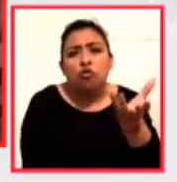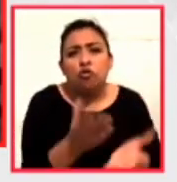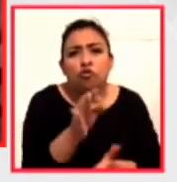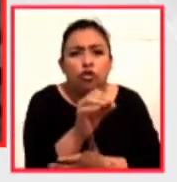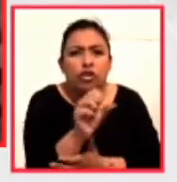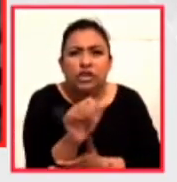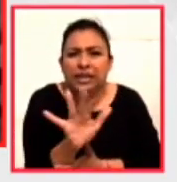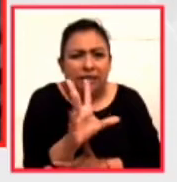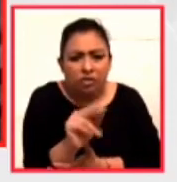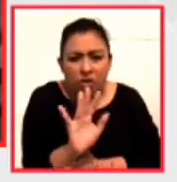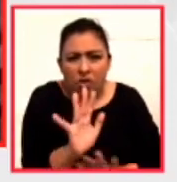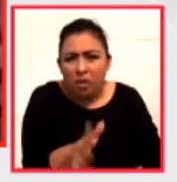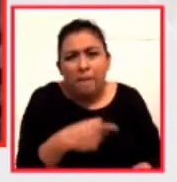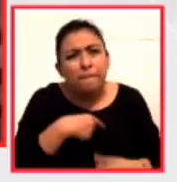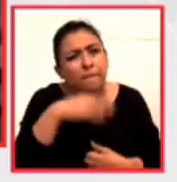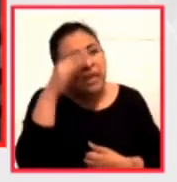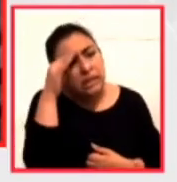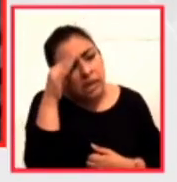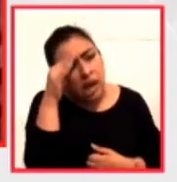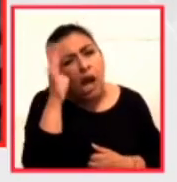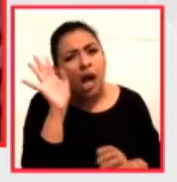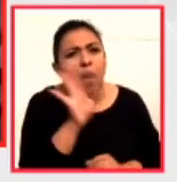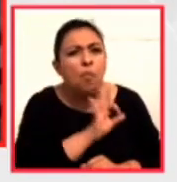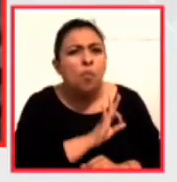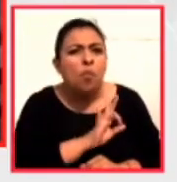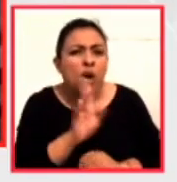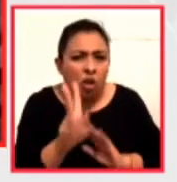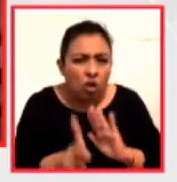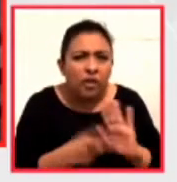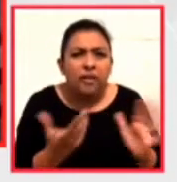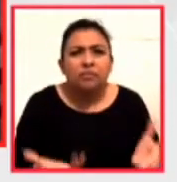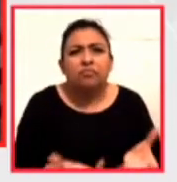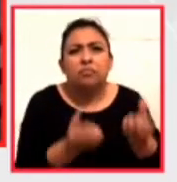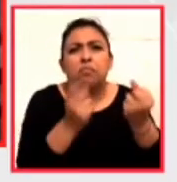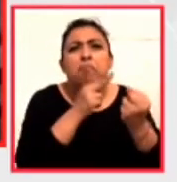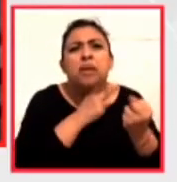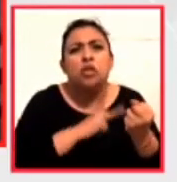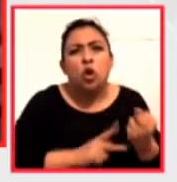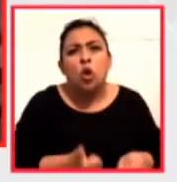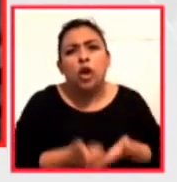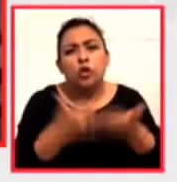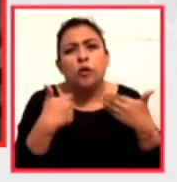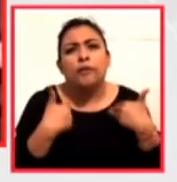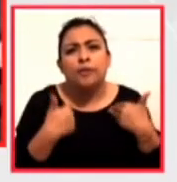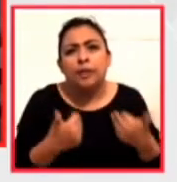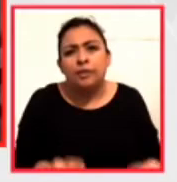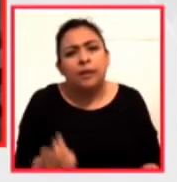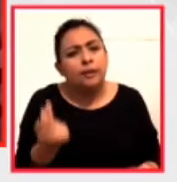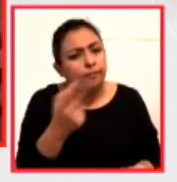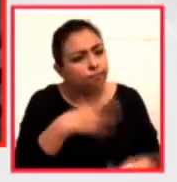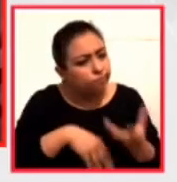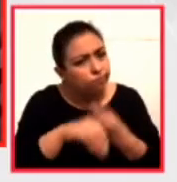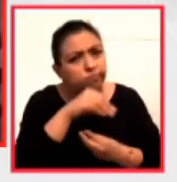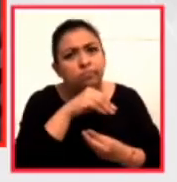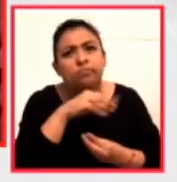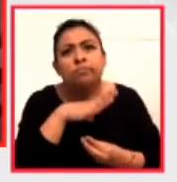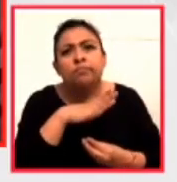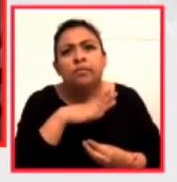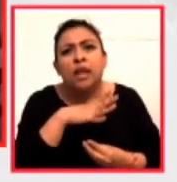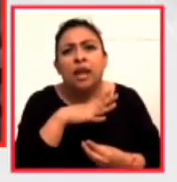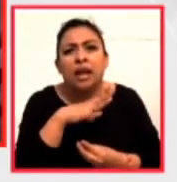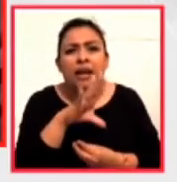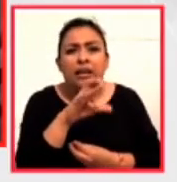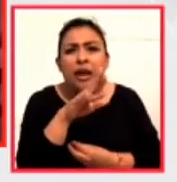dejar de estar pensando que se puede rescatar el petróleo para entender que tenemos que generar una huella de carbono